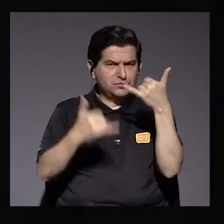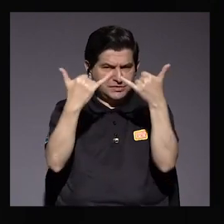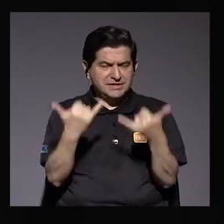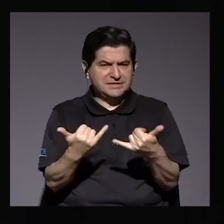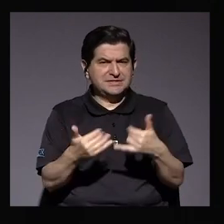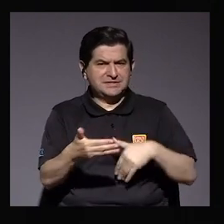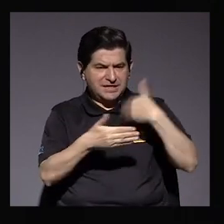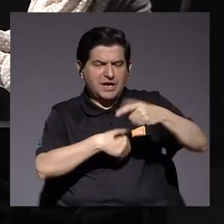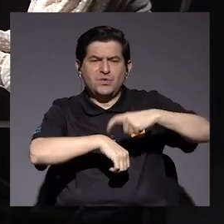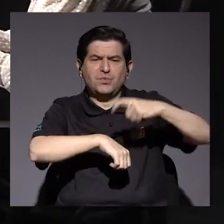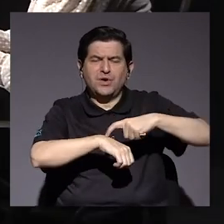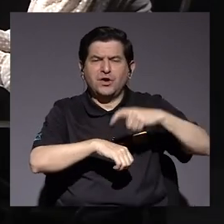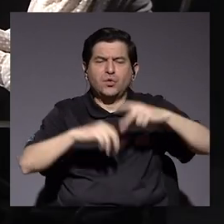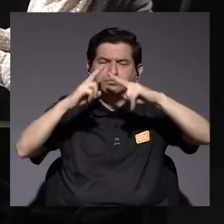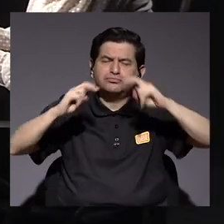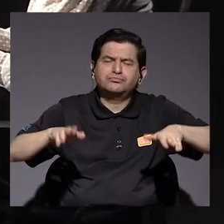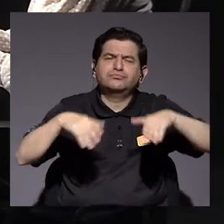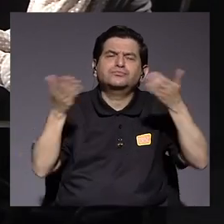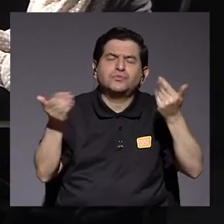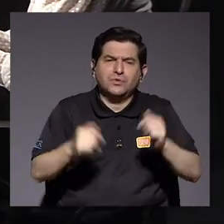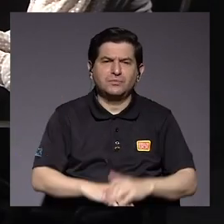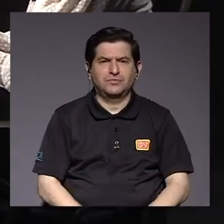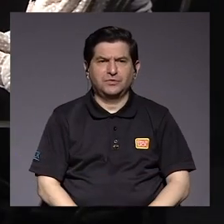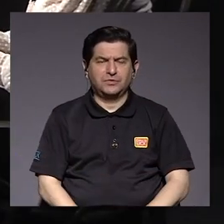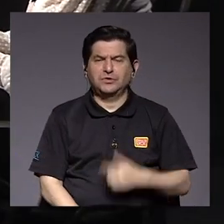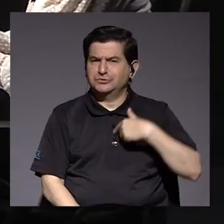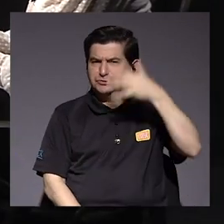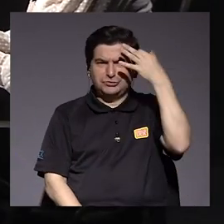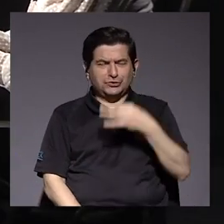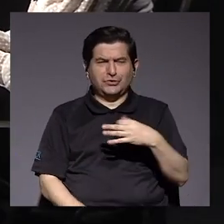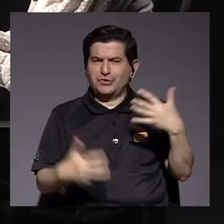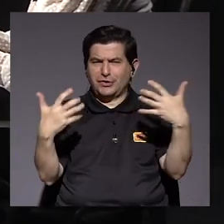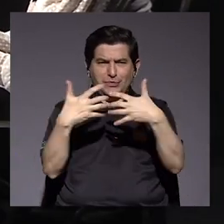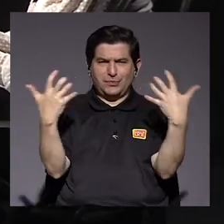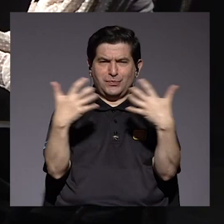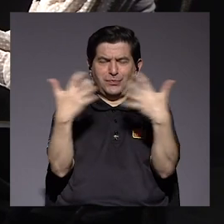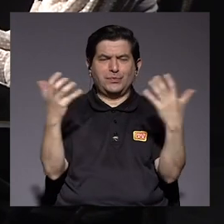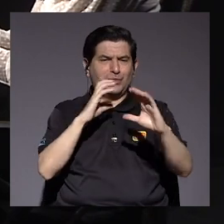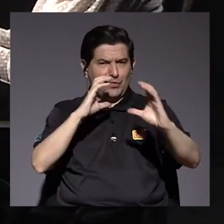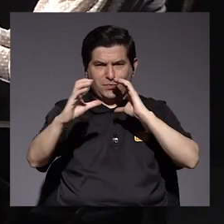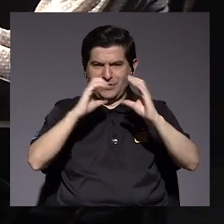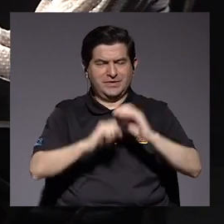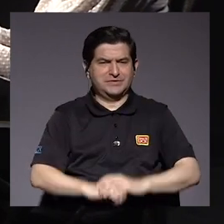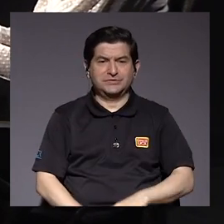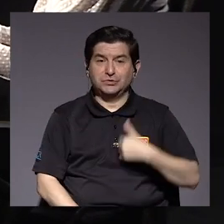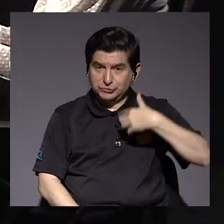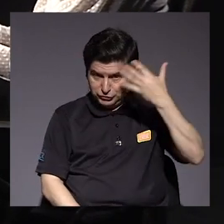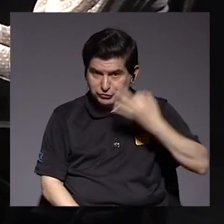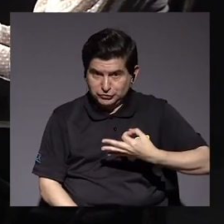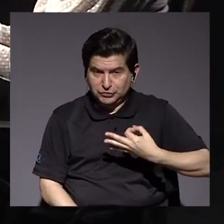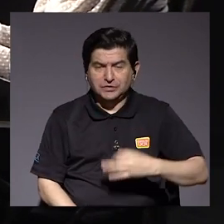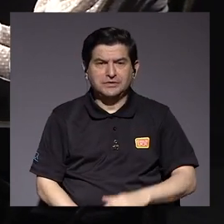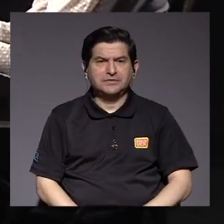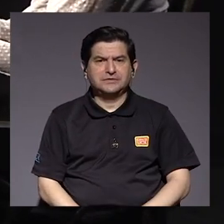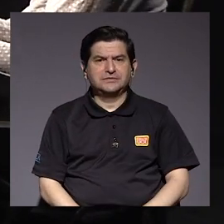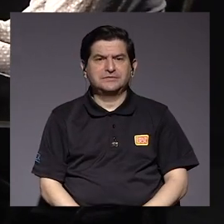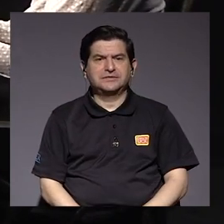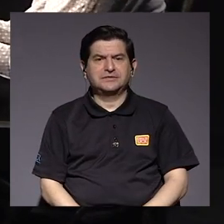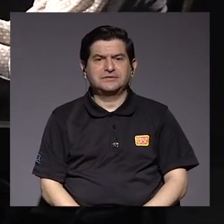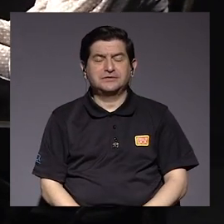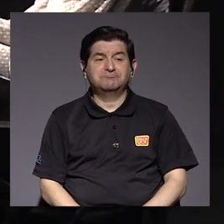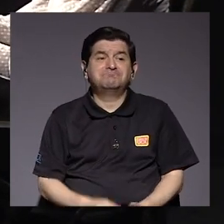hoy pasado el tiempo. No, yo no creo que sea incompatibilidad de comunicarse. Yo creo que es